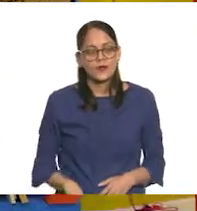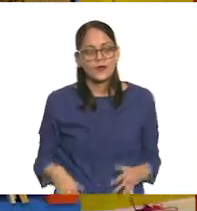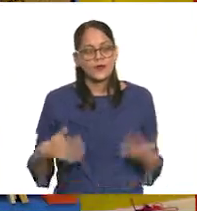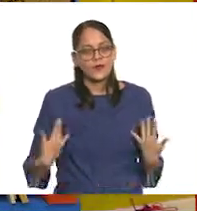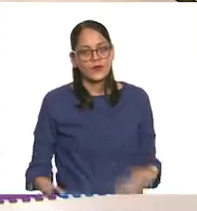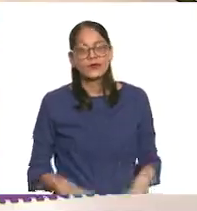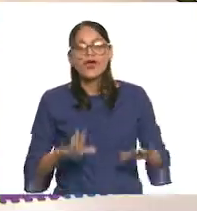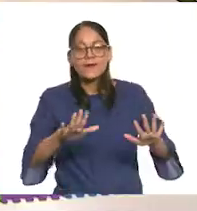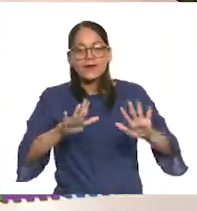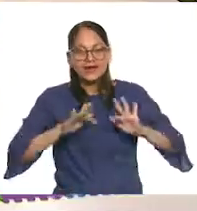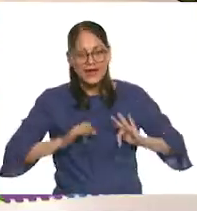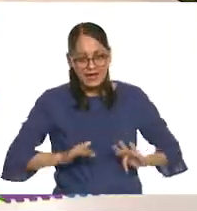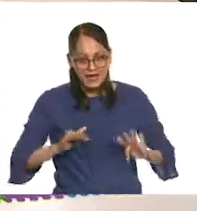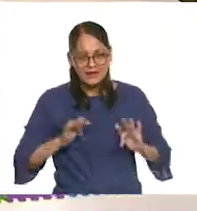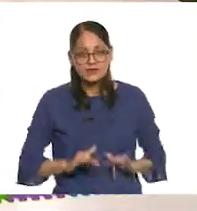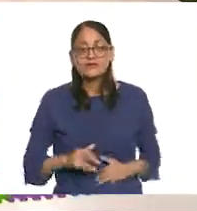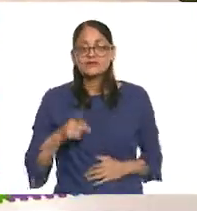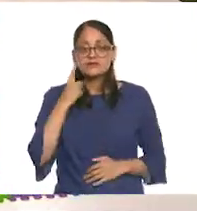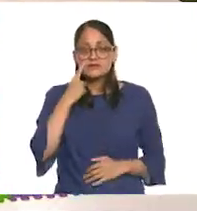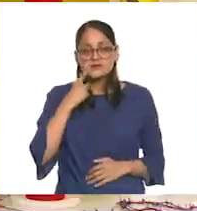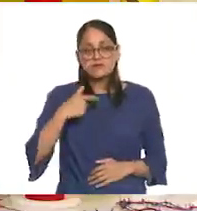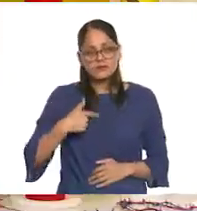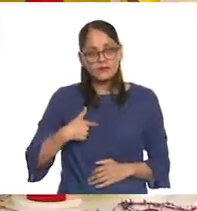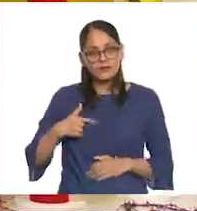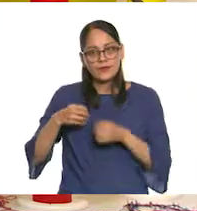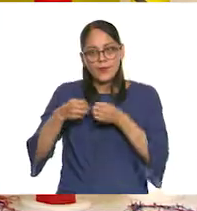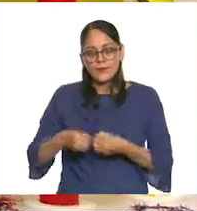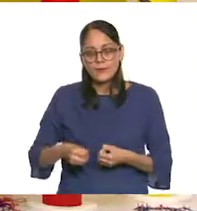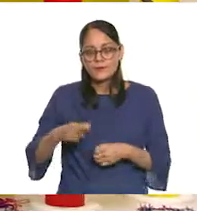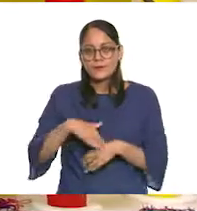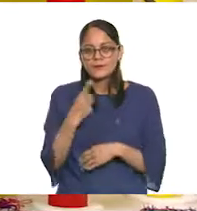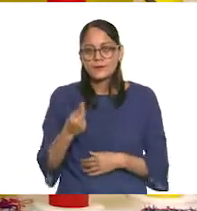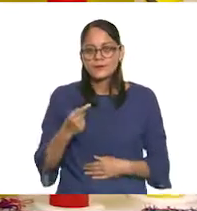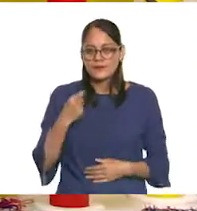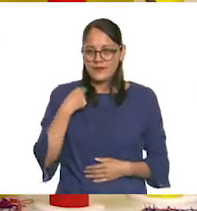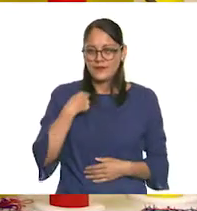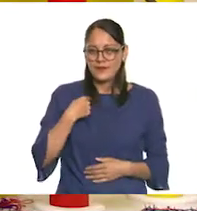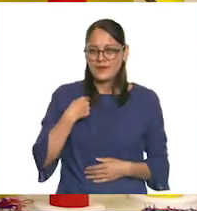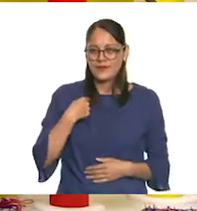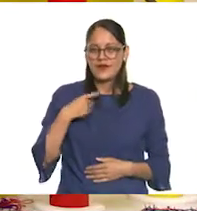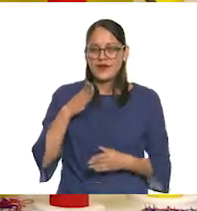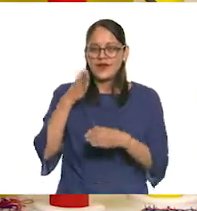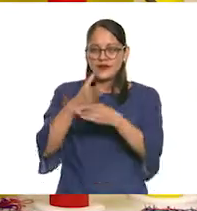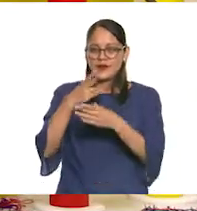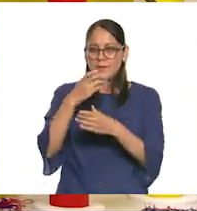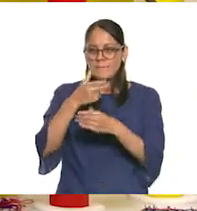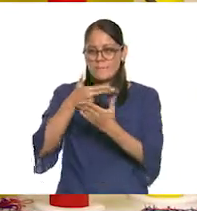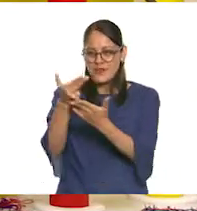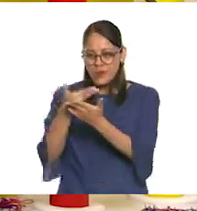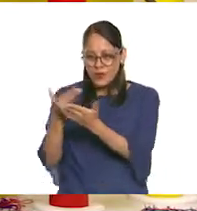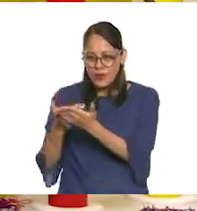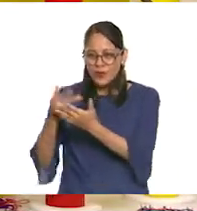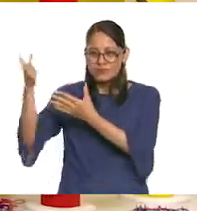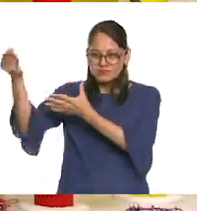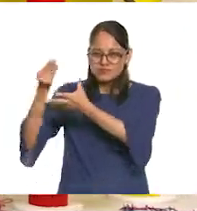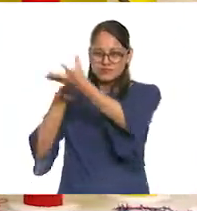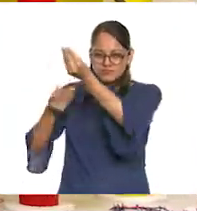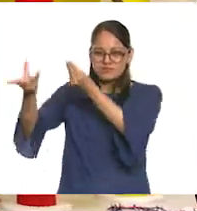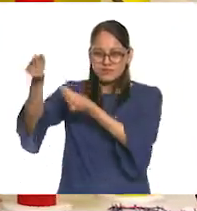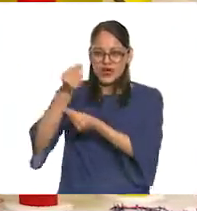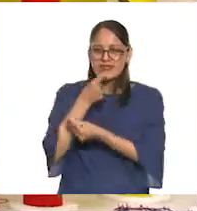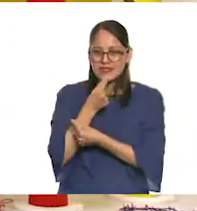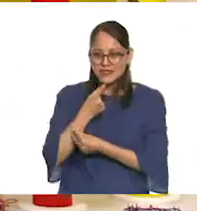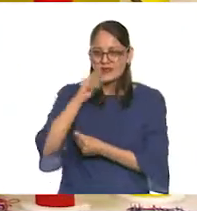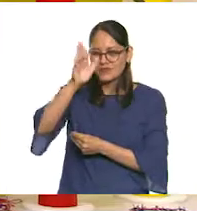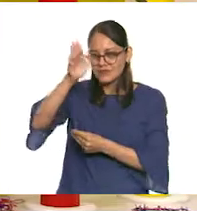Bueno, respira, respira. Es que, perdón, me entretuve porque... Ay, pasé a recoger más dibujos de otros amigos, a niñas y